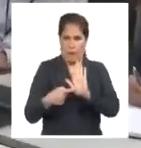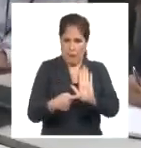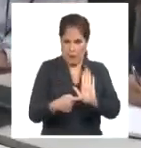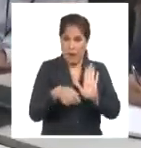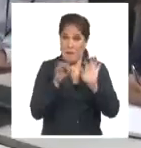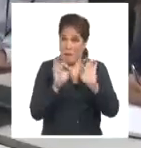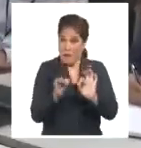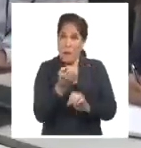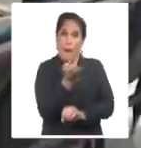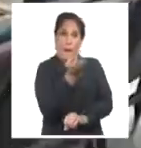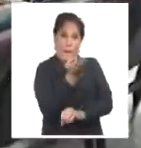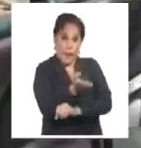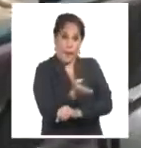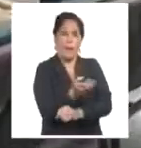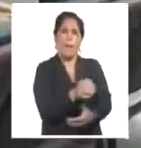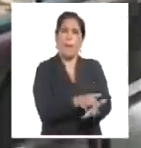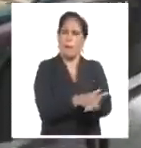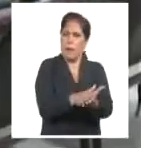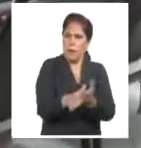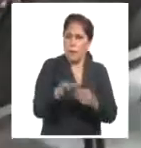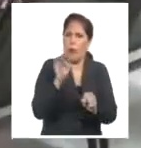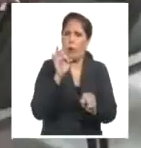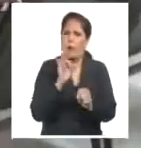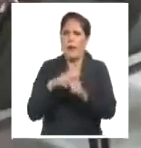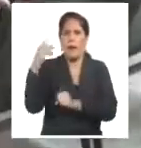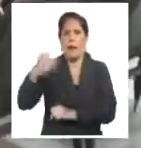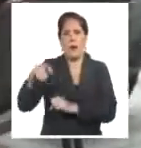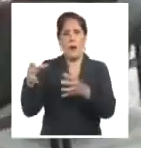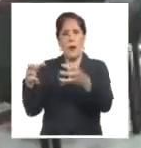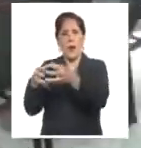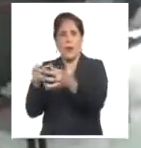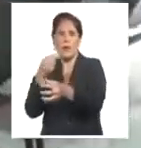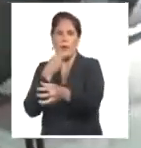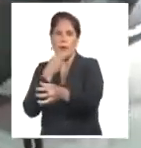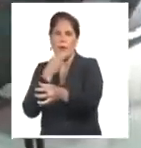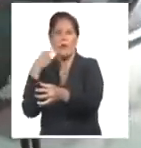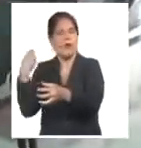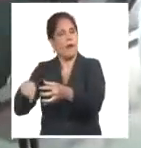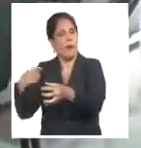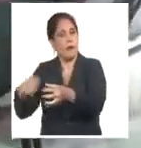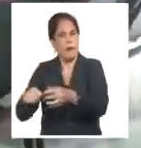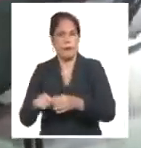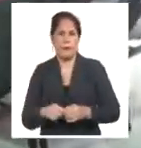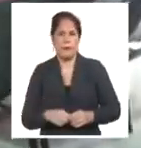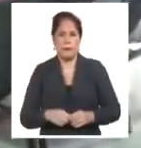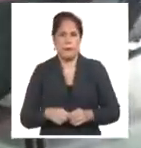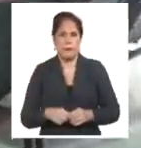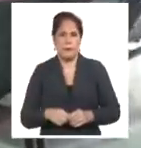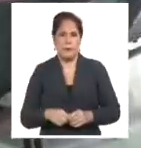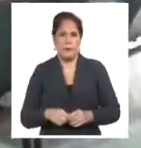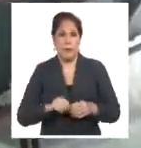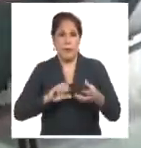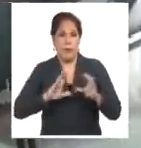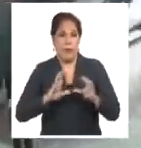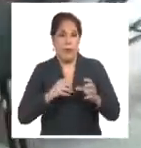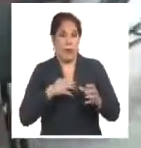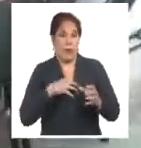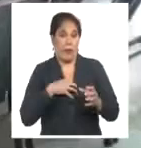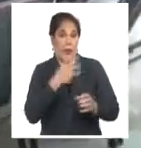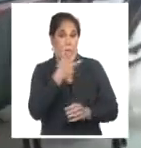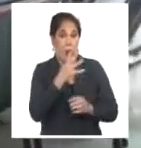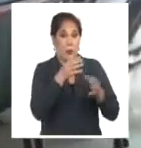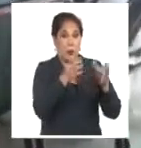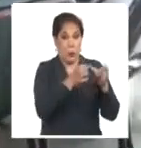al que se solicitará el permiso para iniciar un ensayo clínico con el módulo de pesquisa. El sistema consta de cuatro